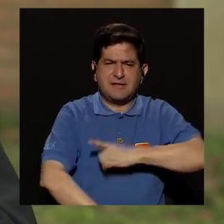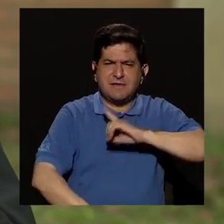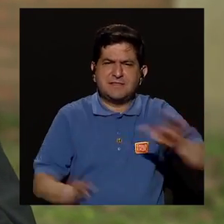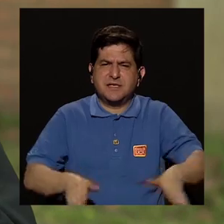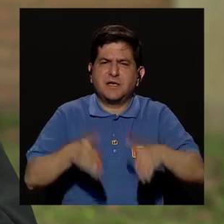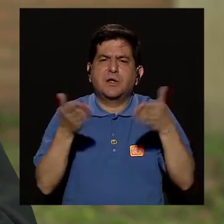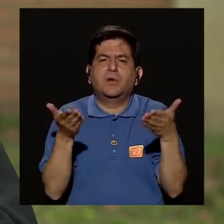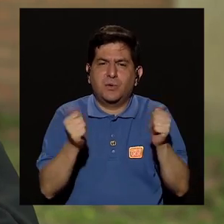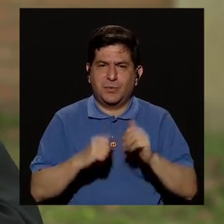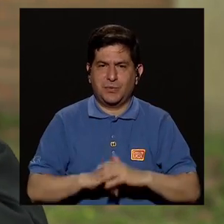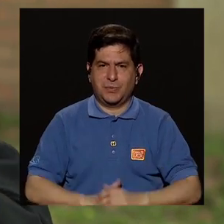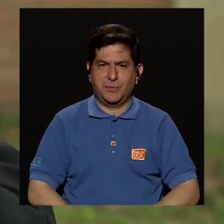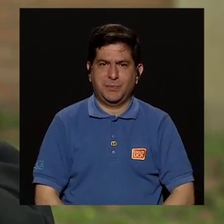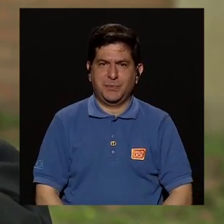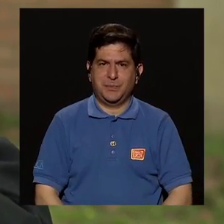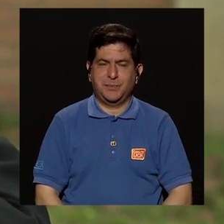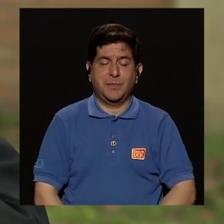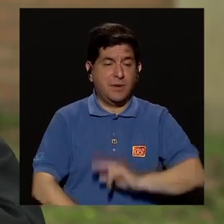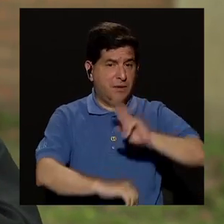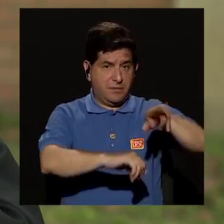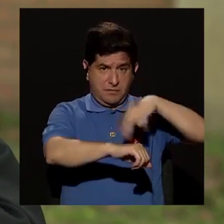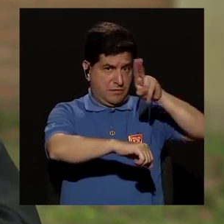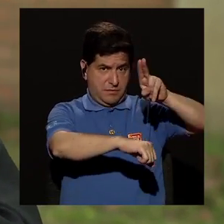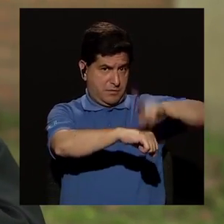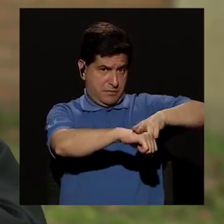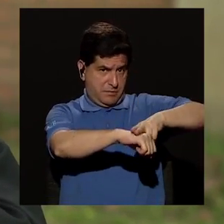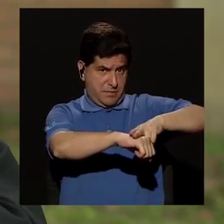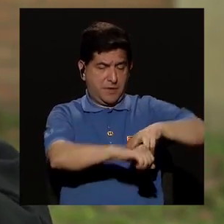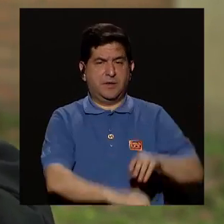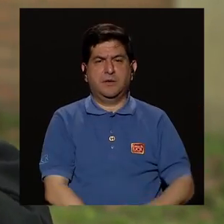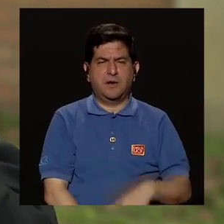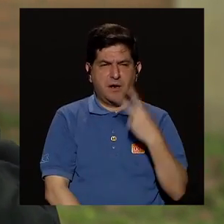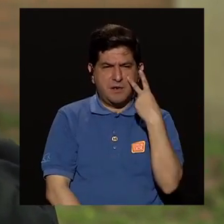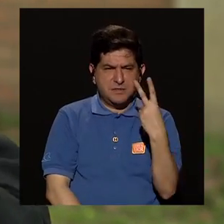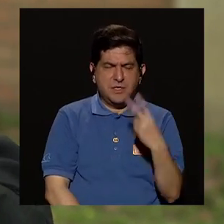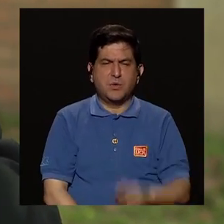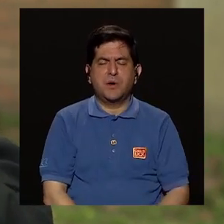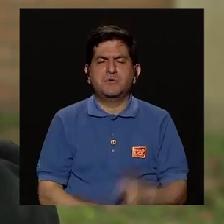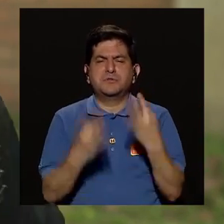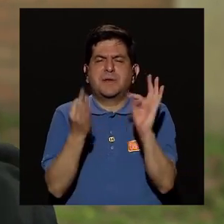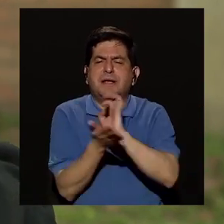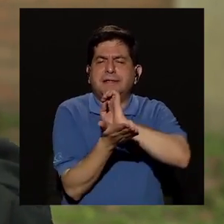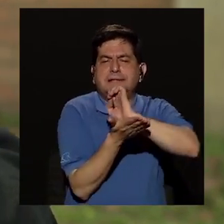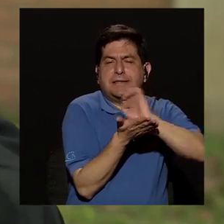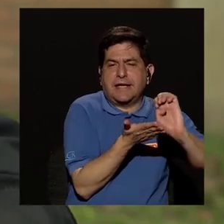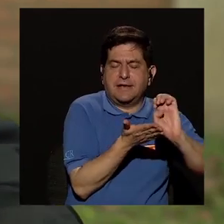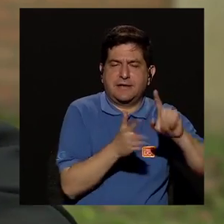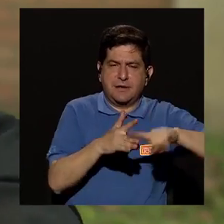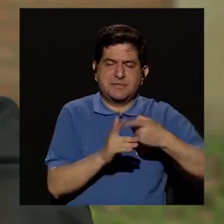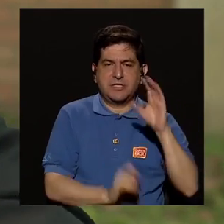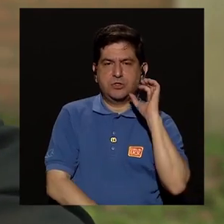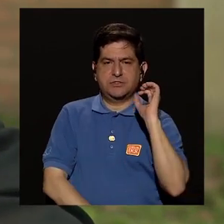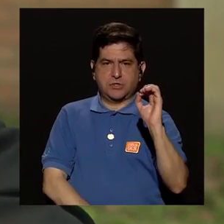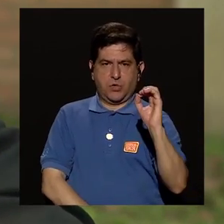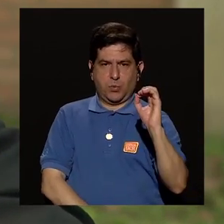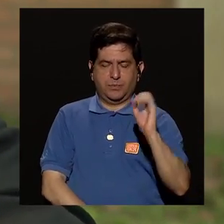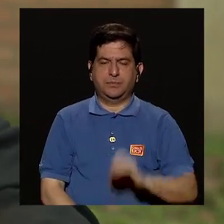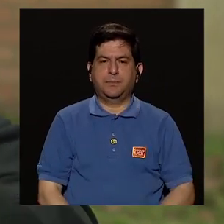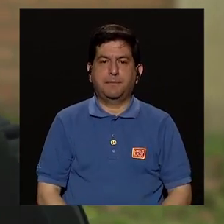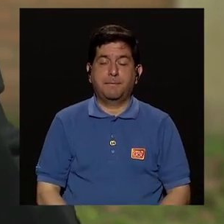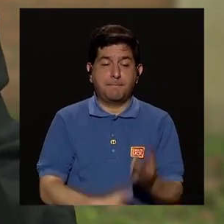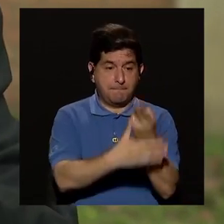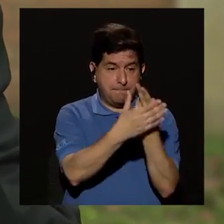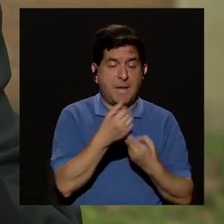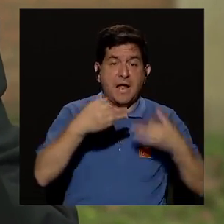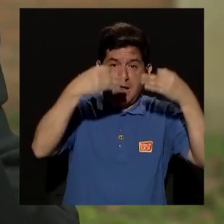disciplina? Entonces, generalmente, viéndolo lo más preventivamente posible, empezando de cero, desde